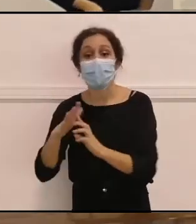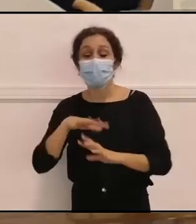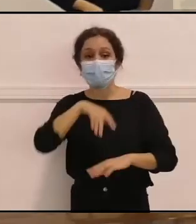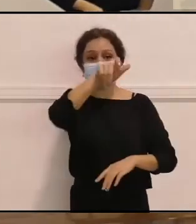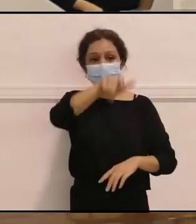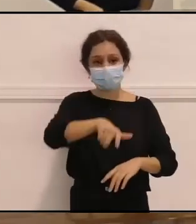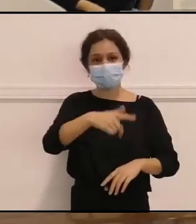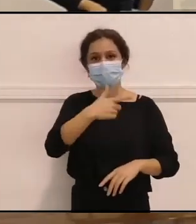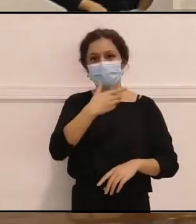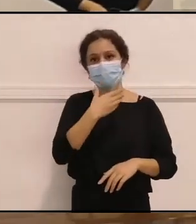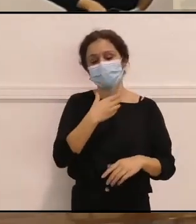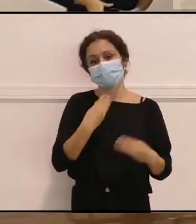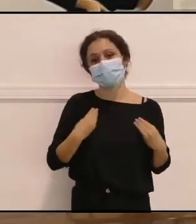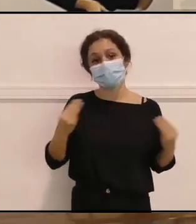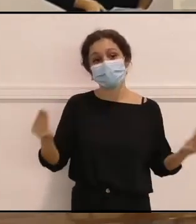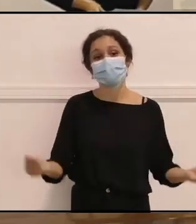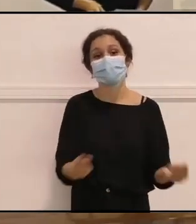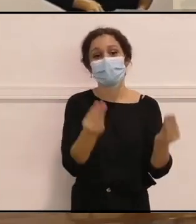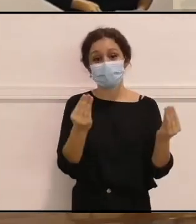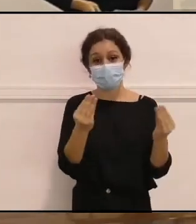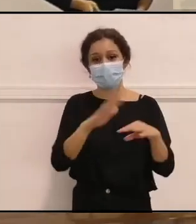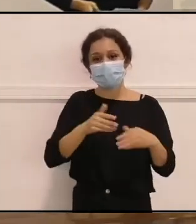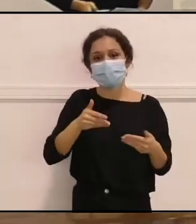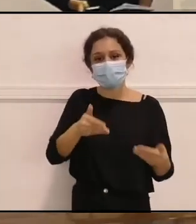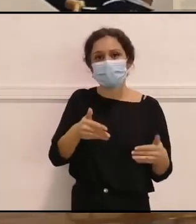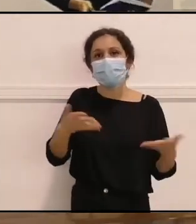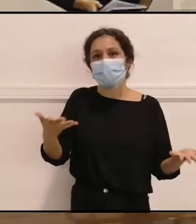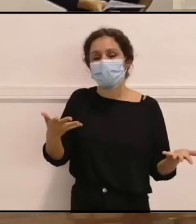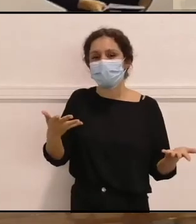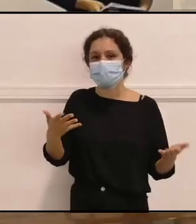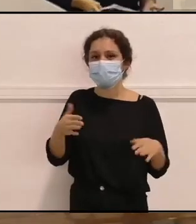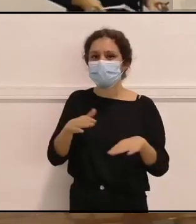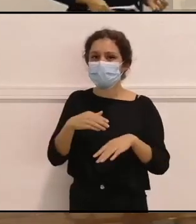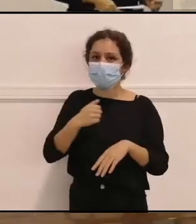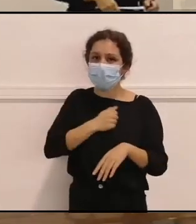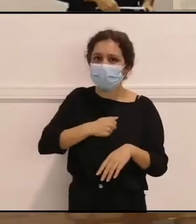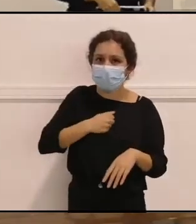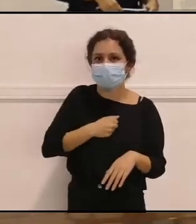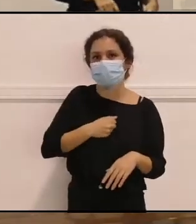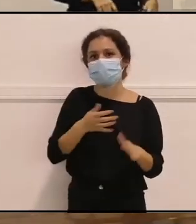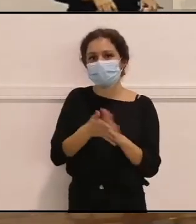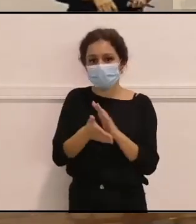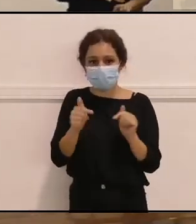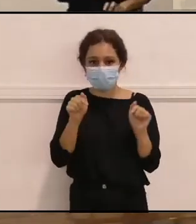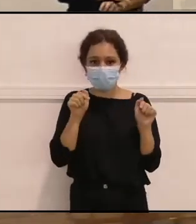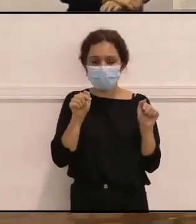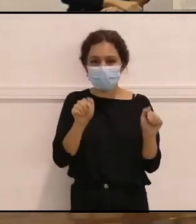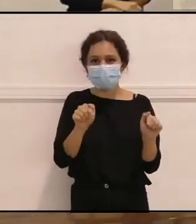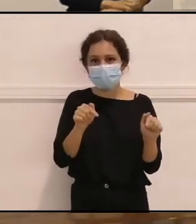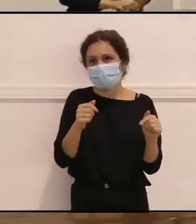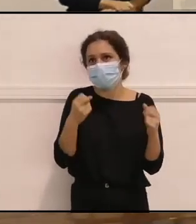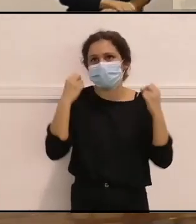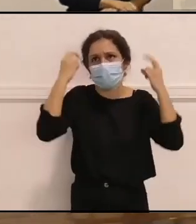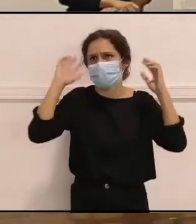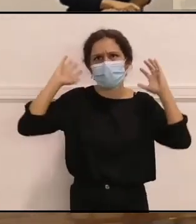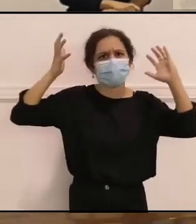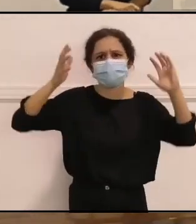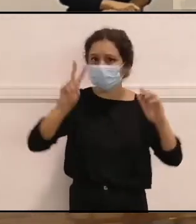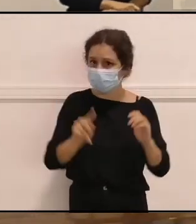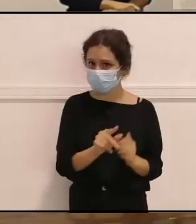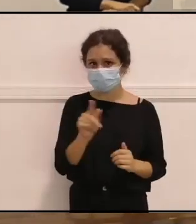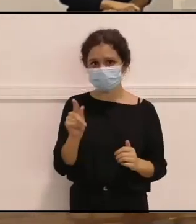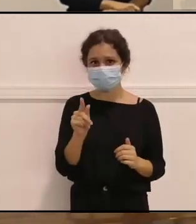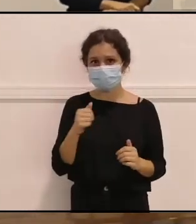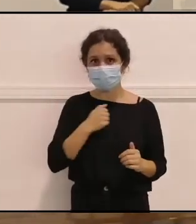alguien que acaba de pasar? ¿Ser amable? Pues a lo mejor ser amable es un acto revolucionario. No hace falta que leéis un libro completo, ser amables